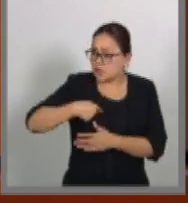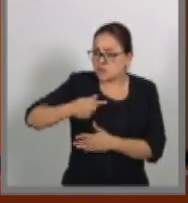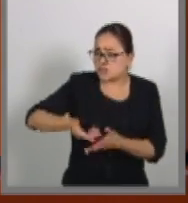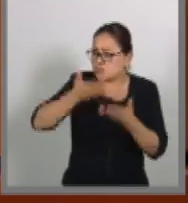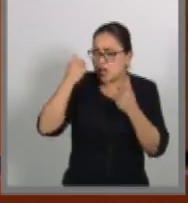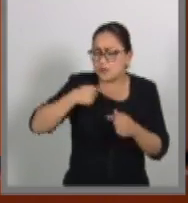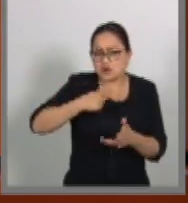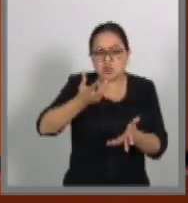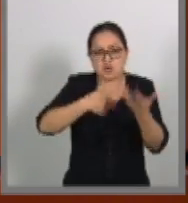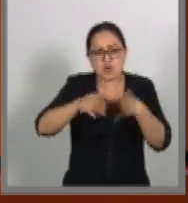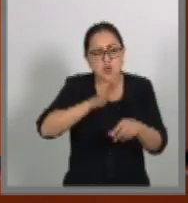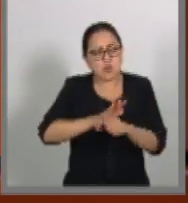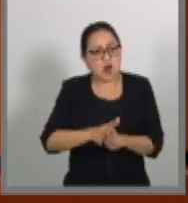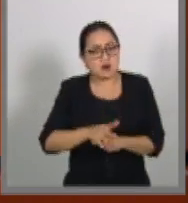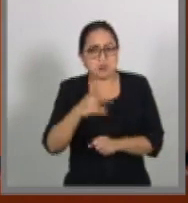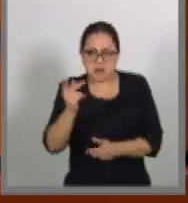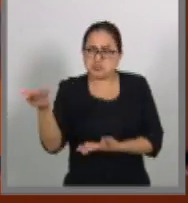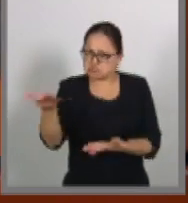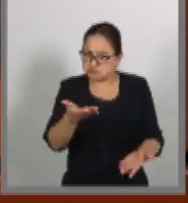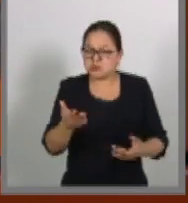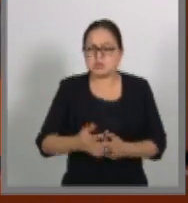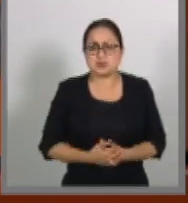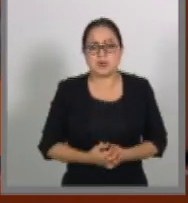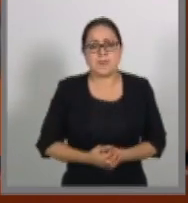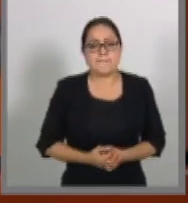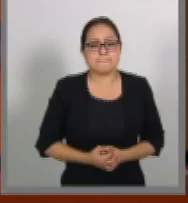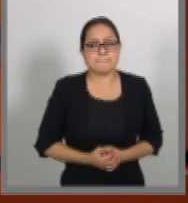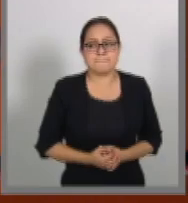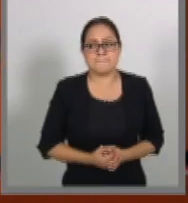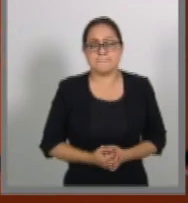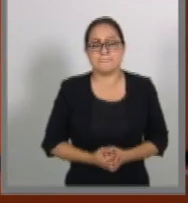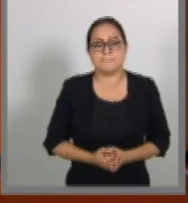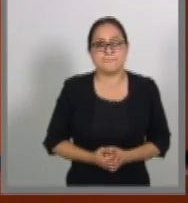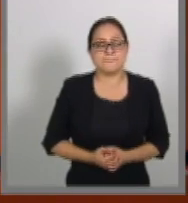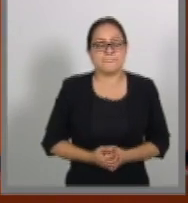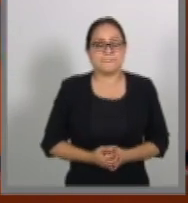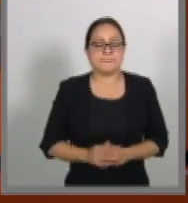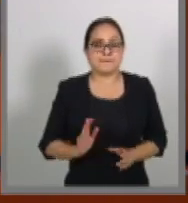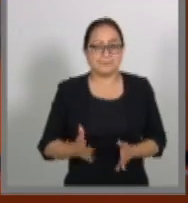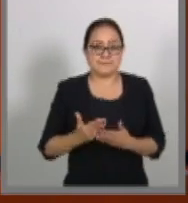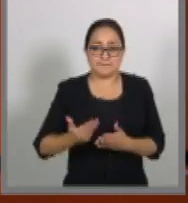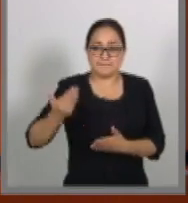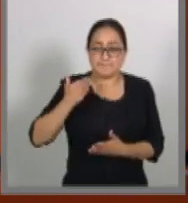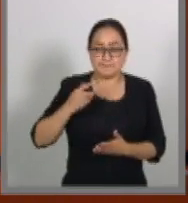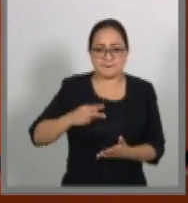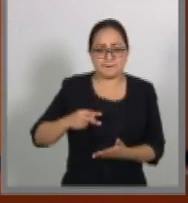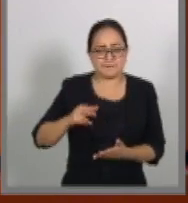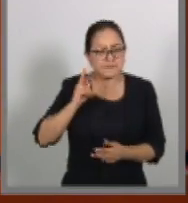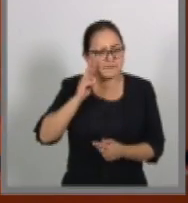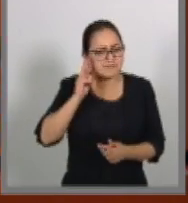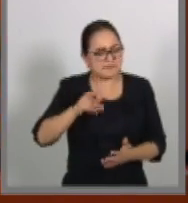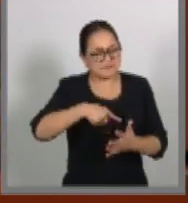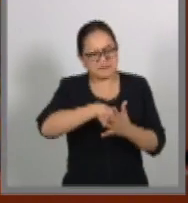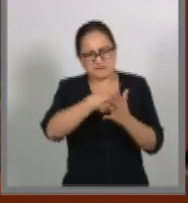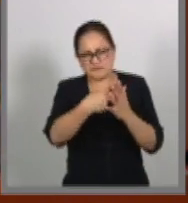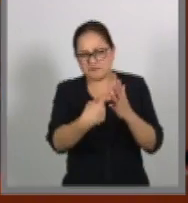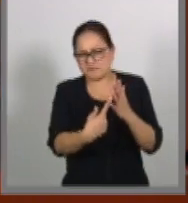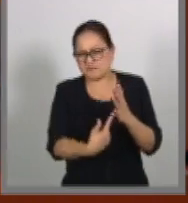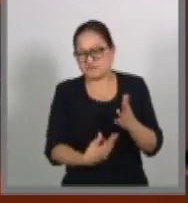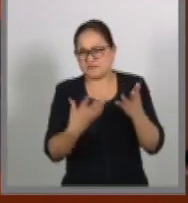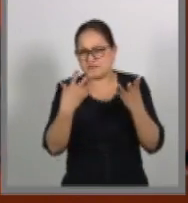pero en fin, adelante. Miren, escuchado una batería de